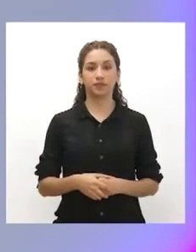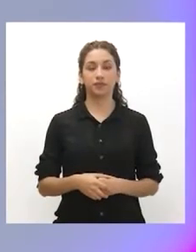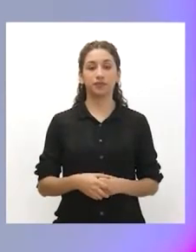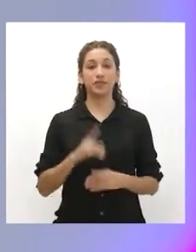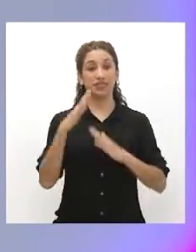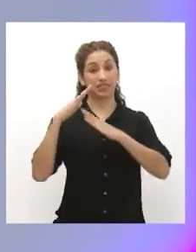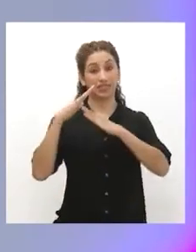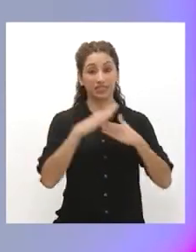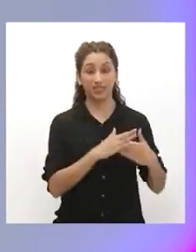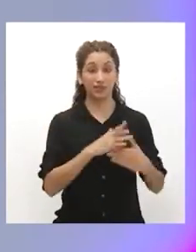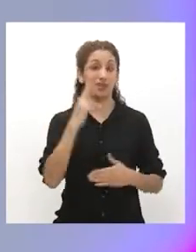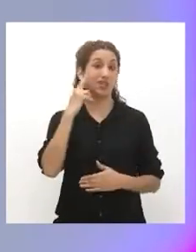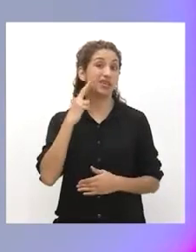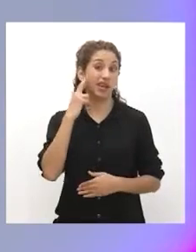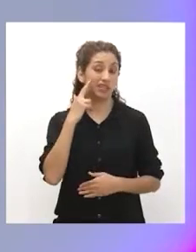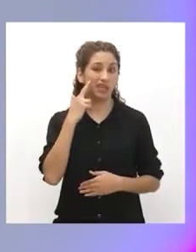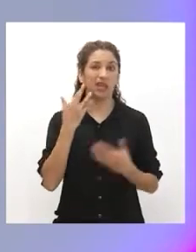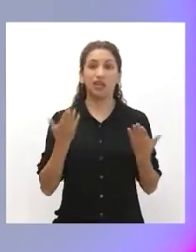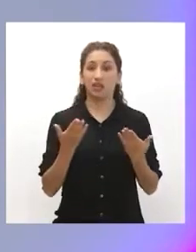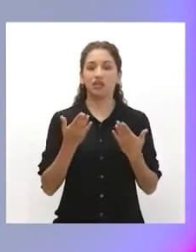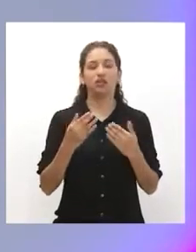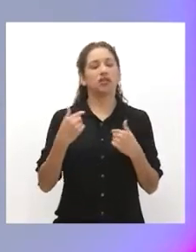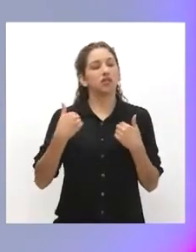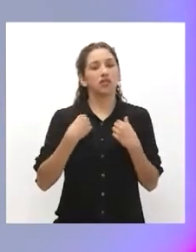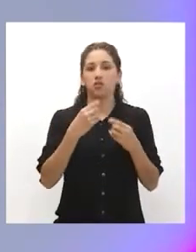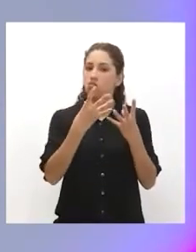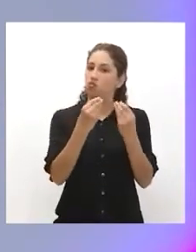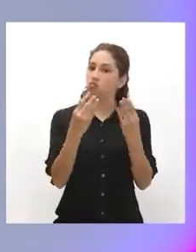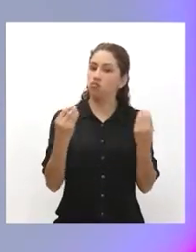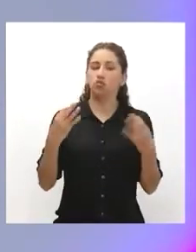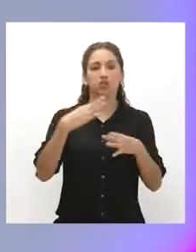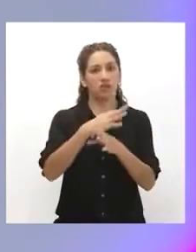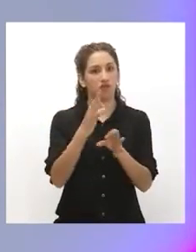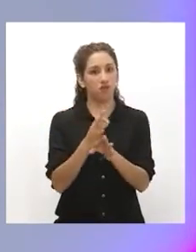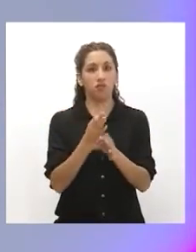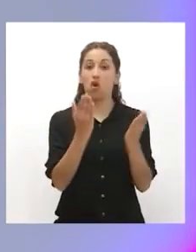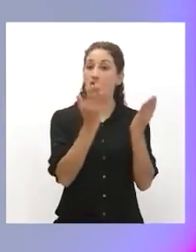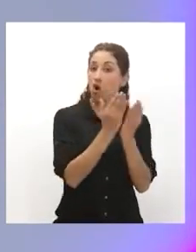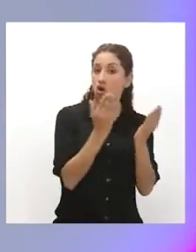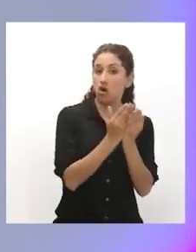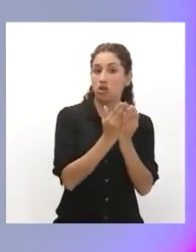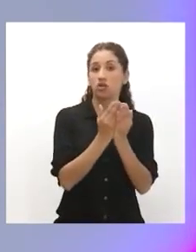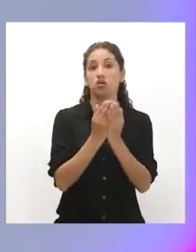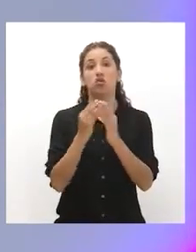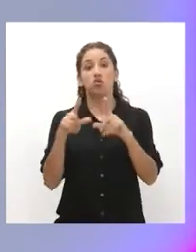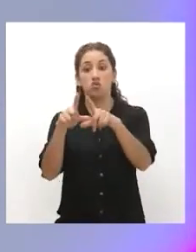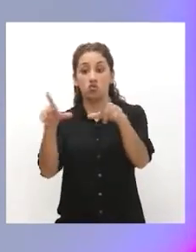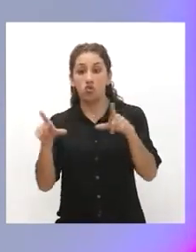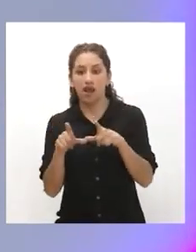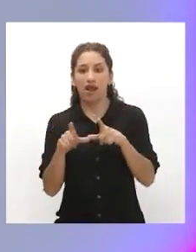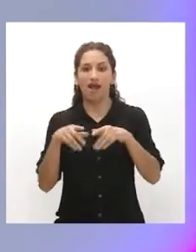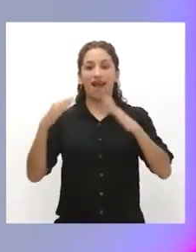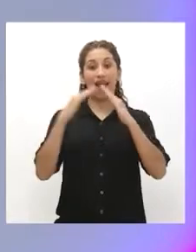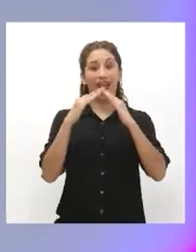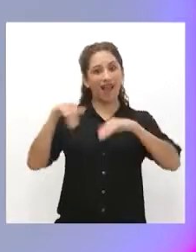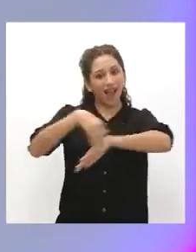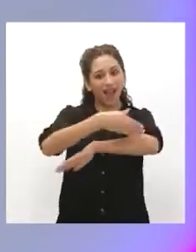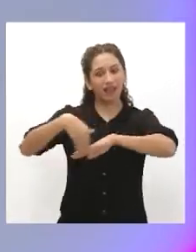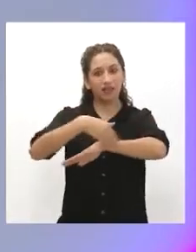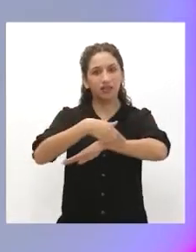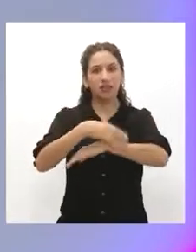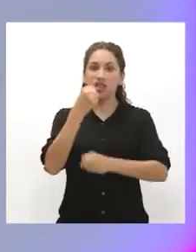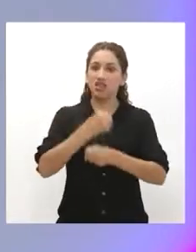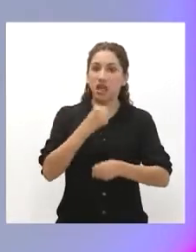La discriminación étnico-racial ocurre en muchos espacios. En el colegio, en el barrio, en el trabajo,